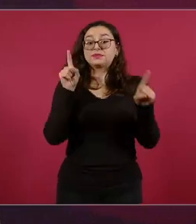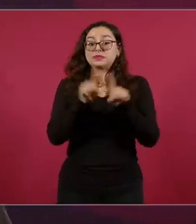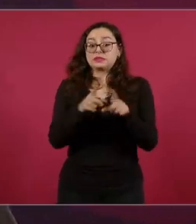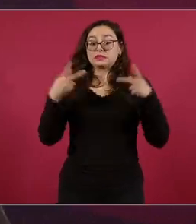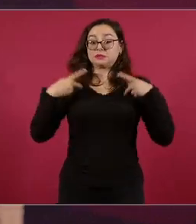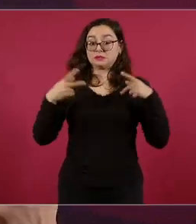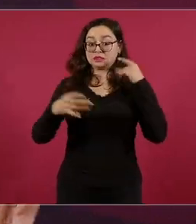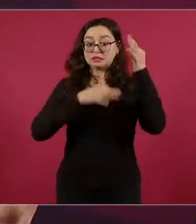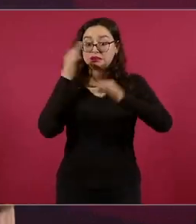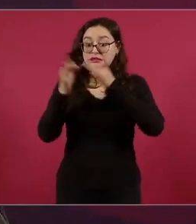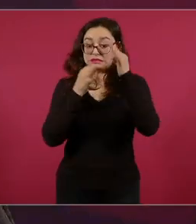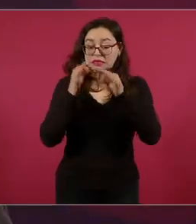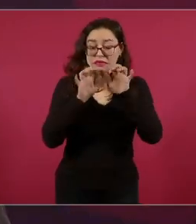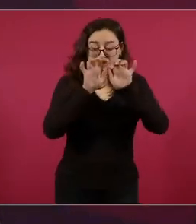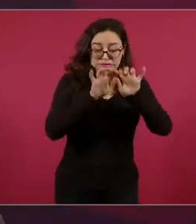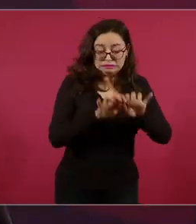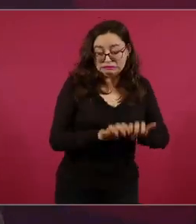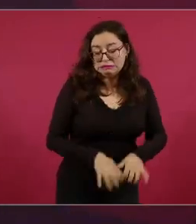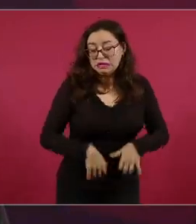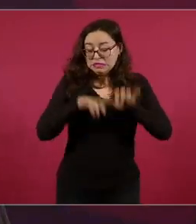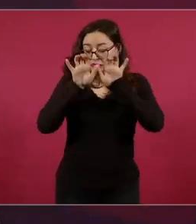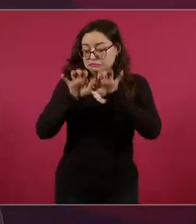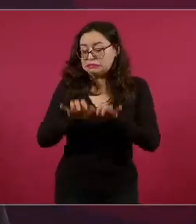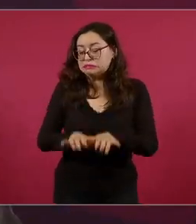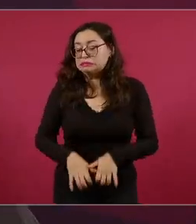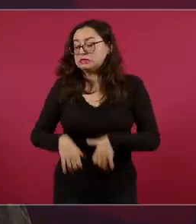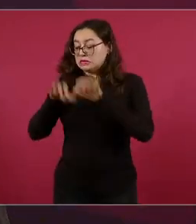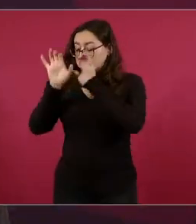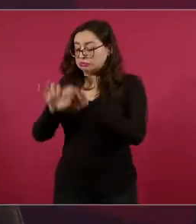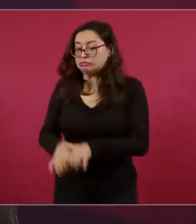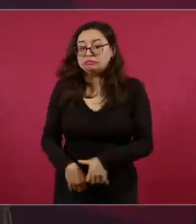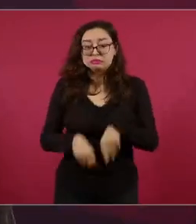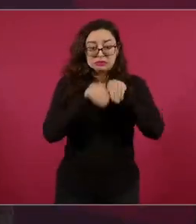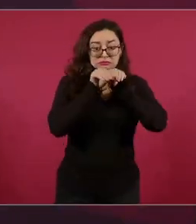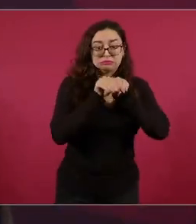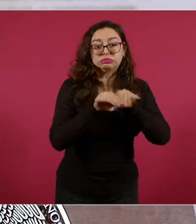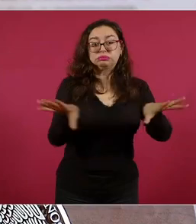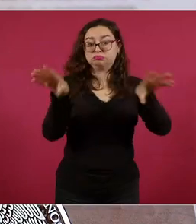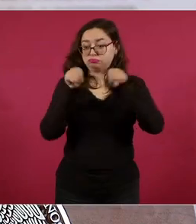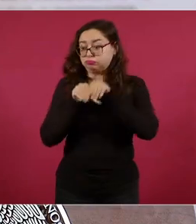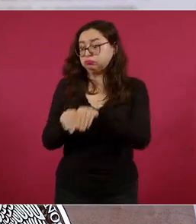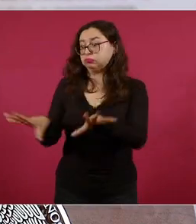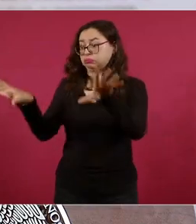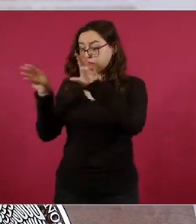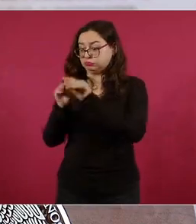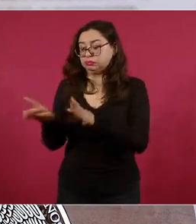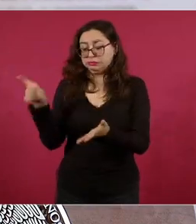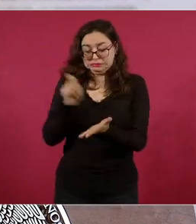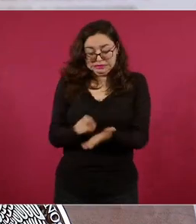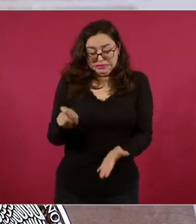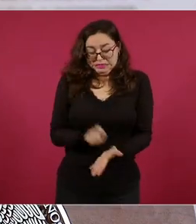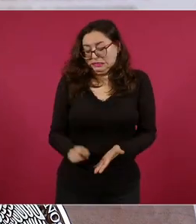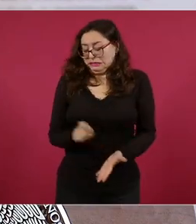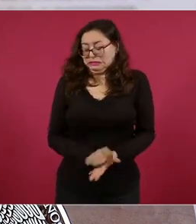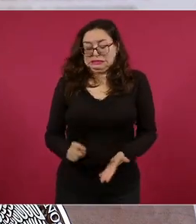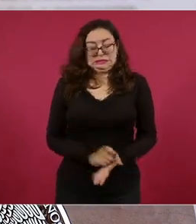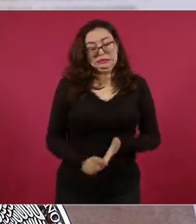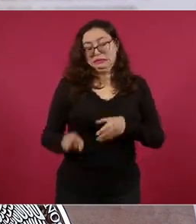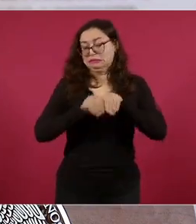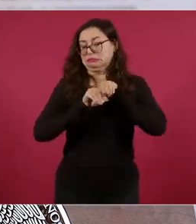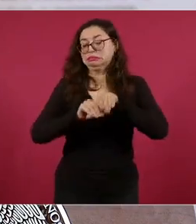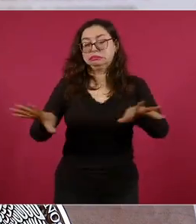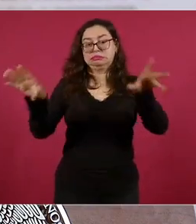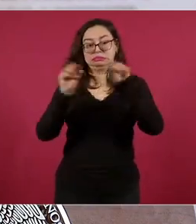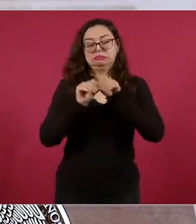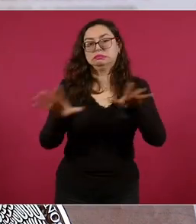escribieron hasta en papel de estraza que había sobre representación